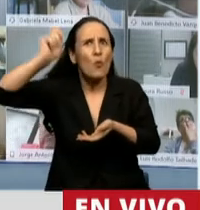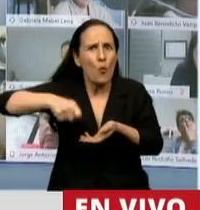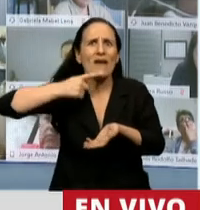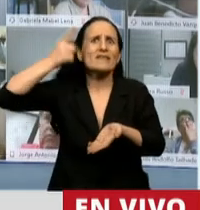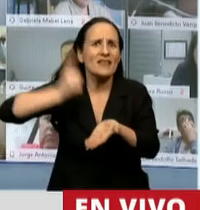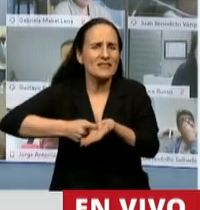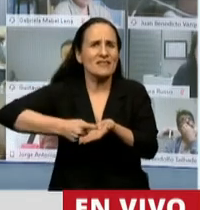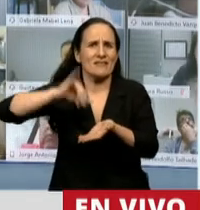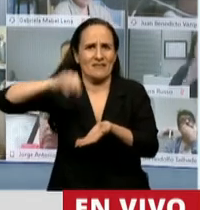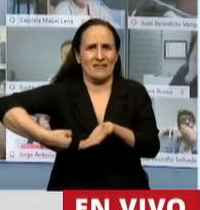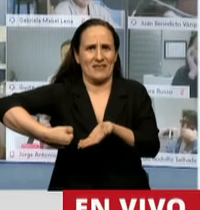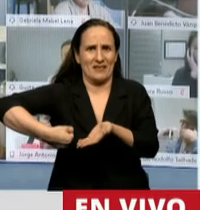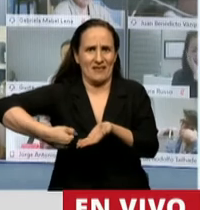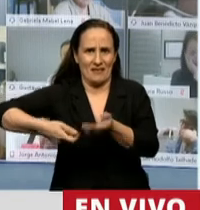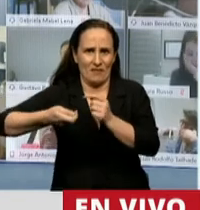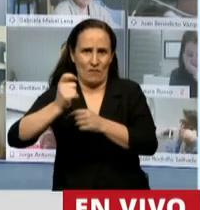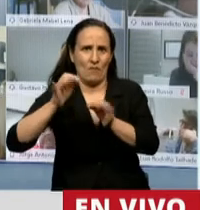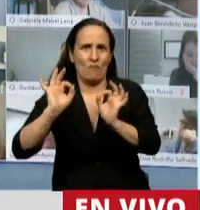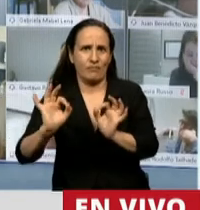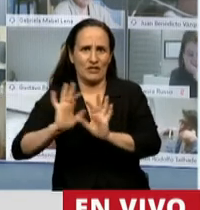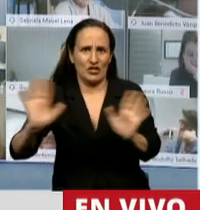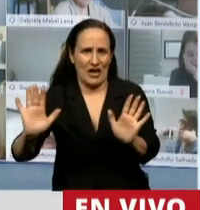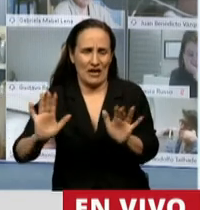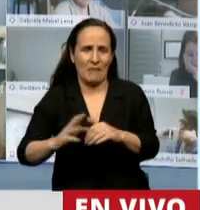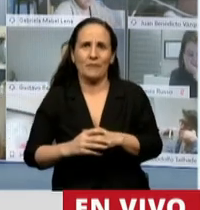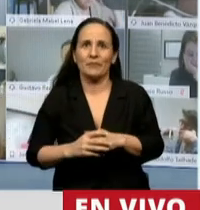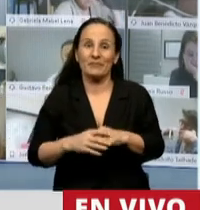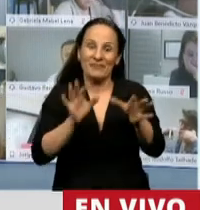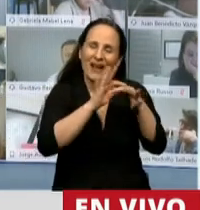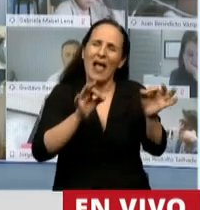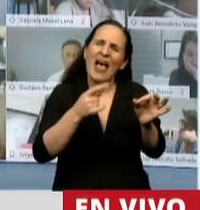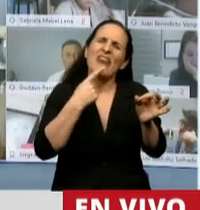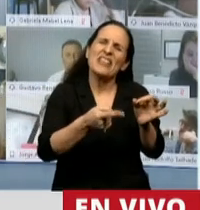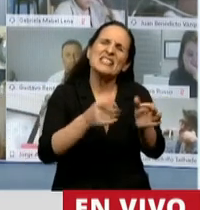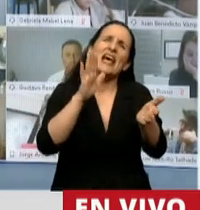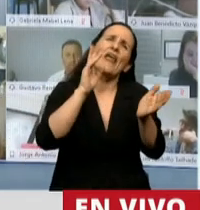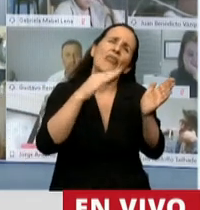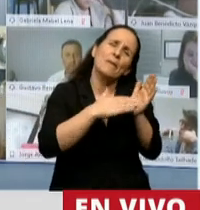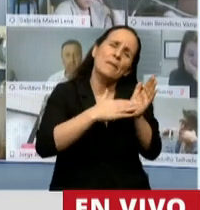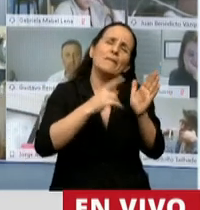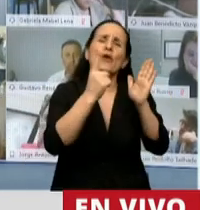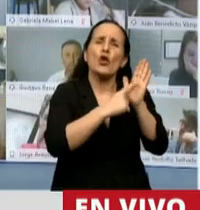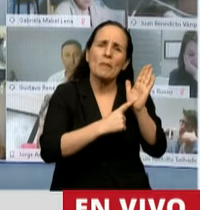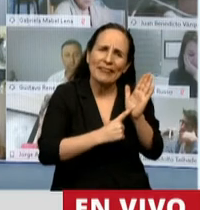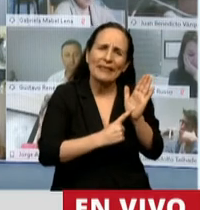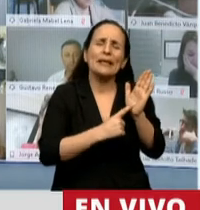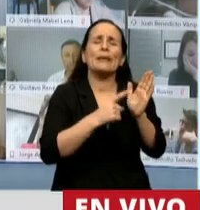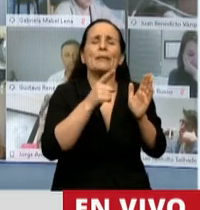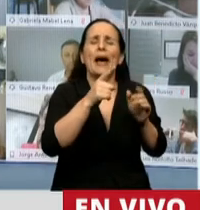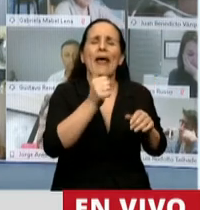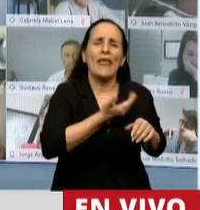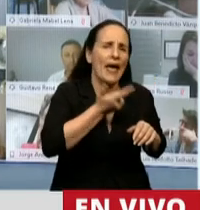y eliminar lo que dice de acuerdo a la normativa establecida por parte de la